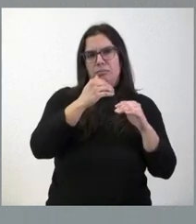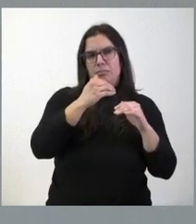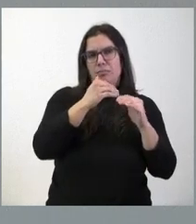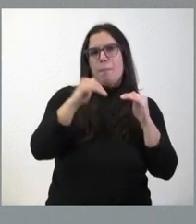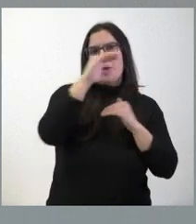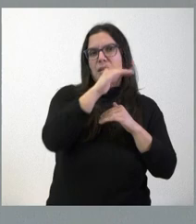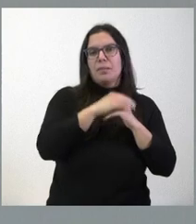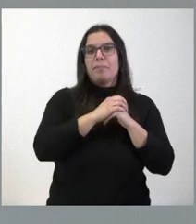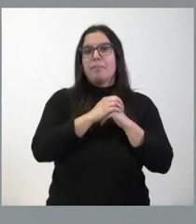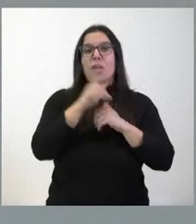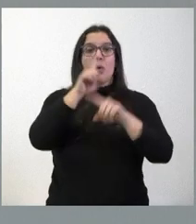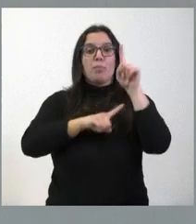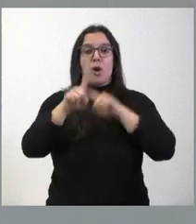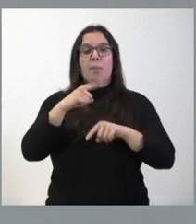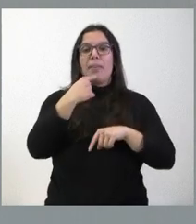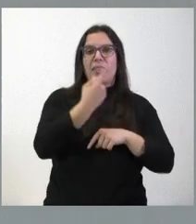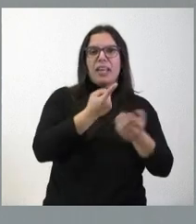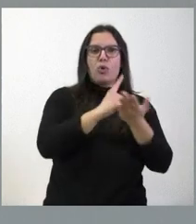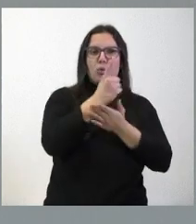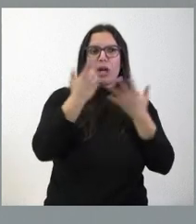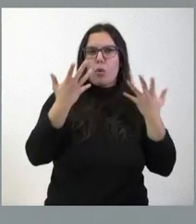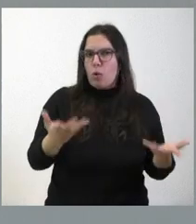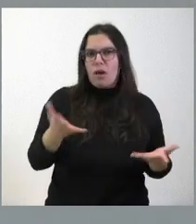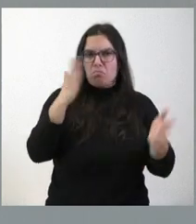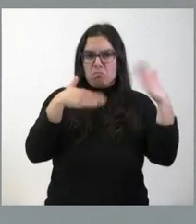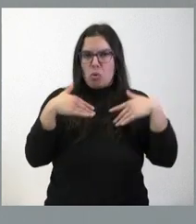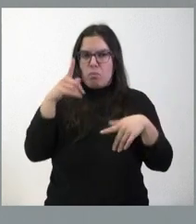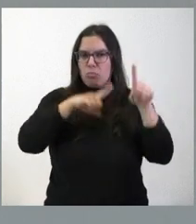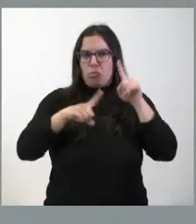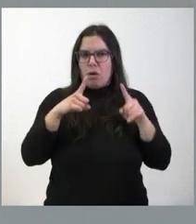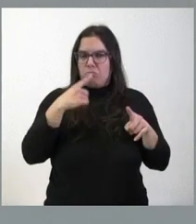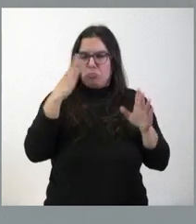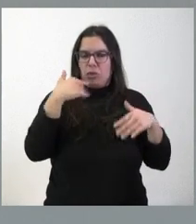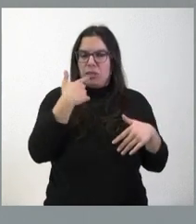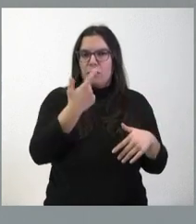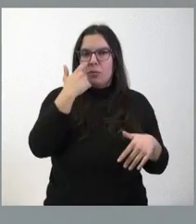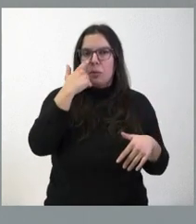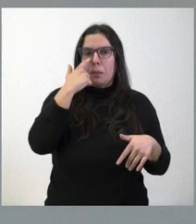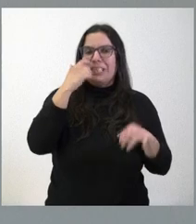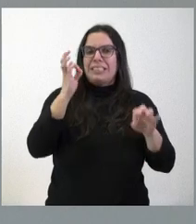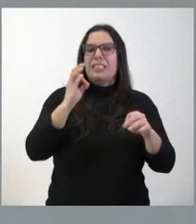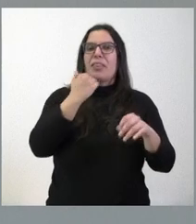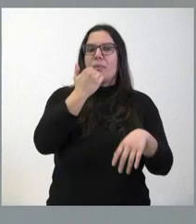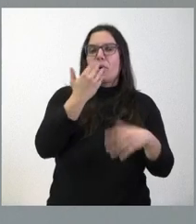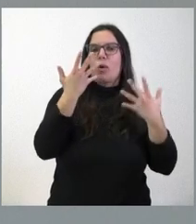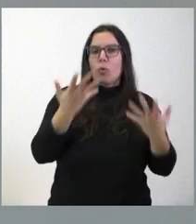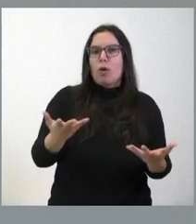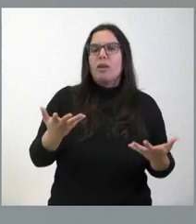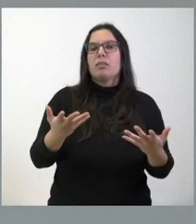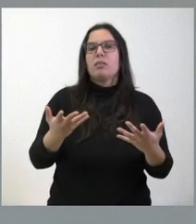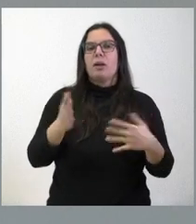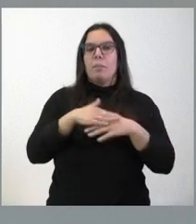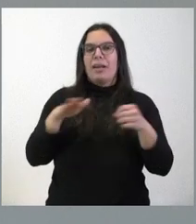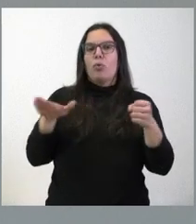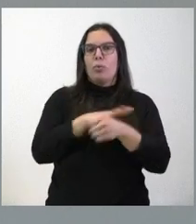ofrecerle cuáles son todas estas rutas, cuáles son las que circulan por Zamora y cuáles son, por tanto, las que son objeto de esta